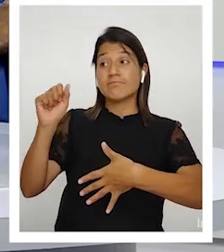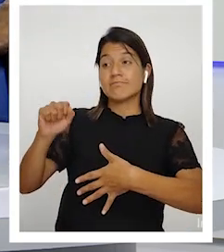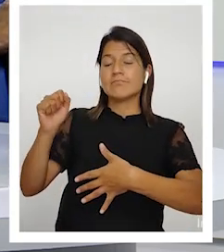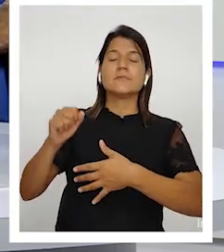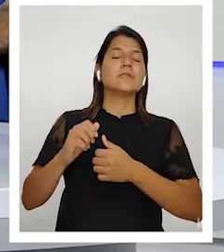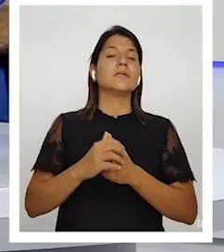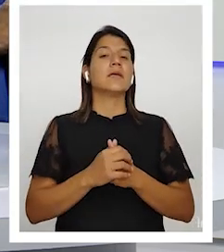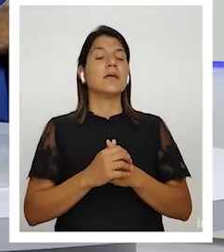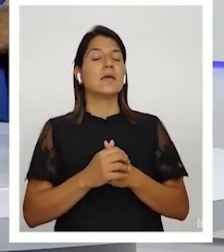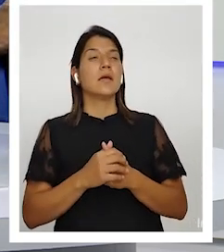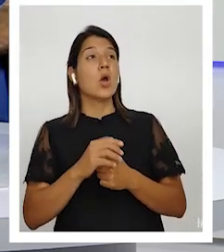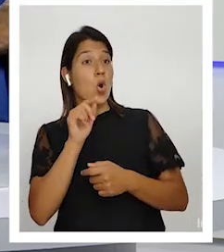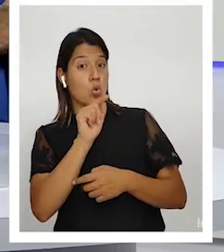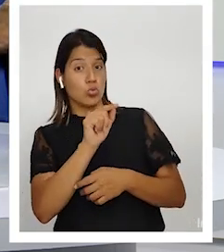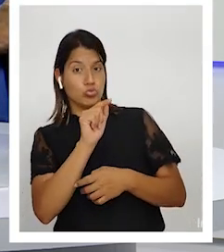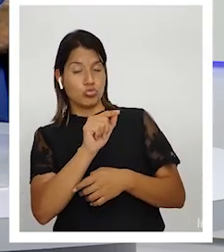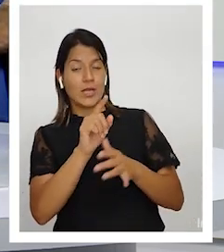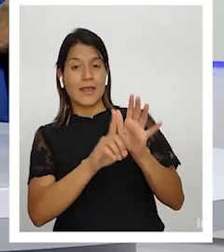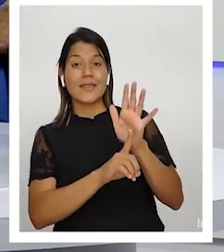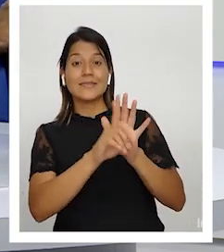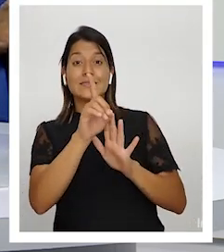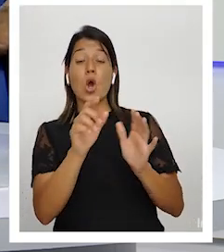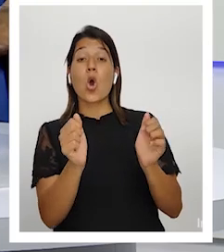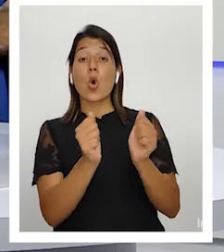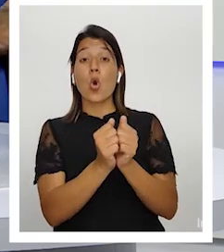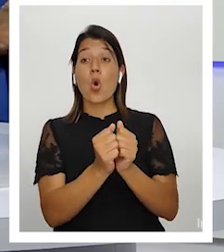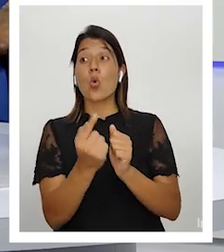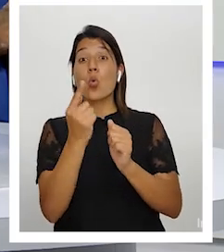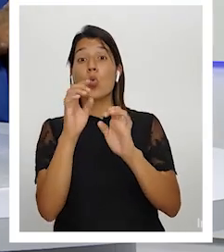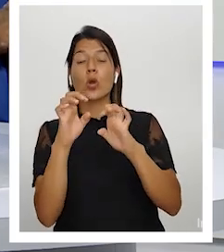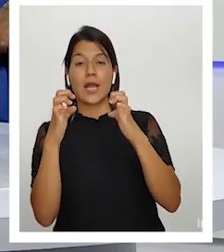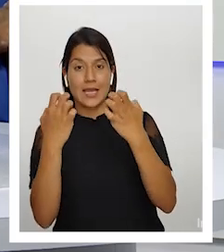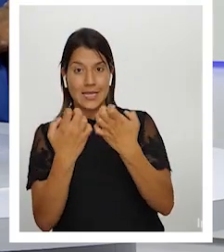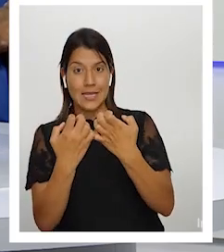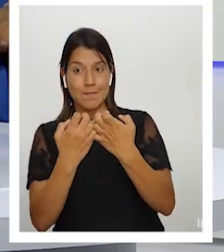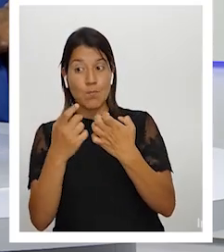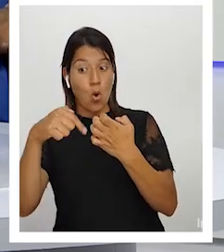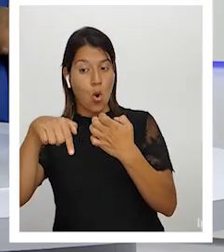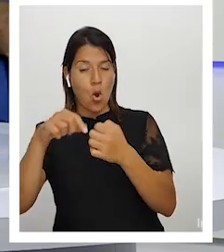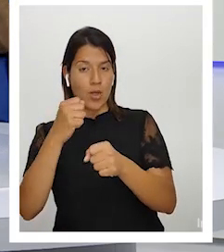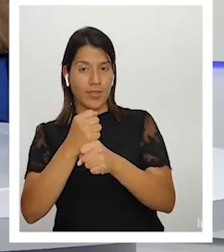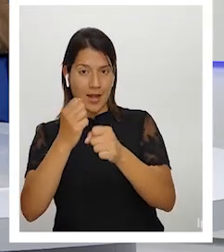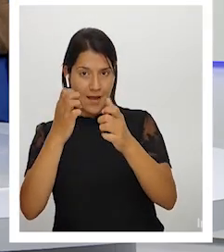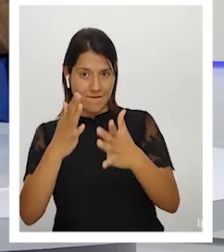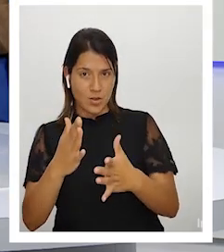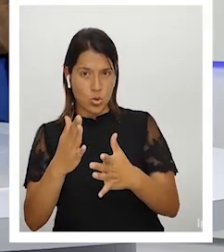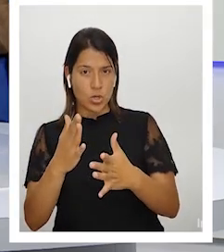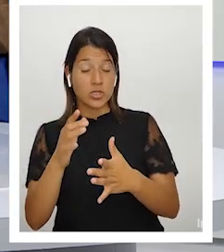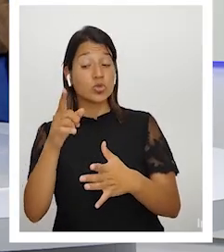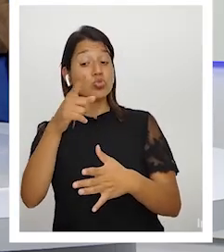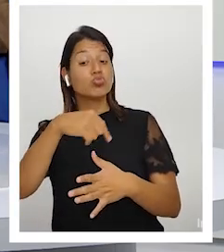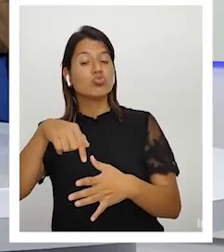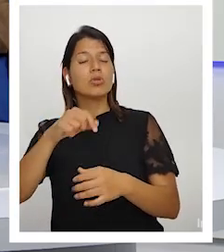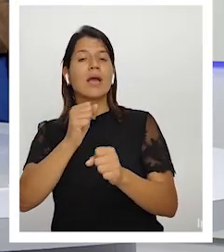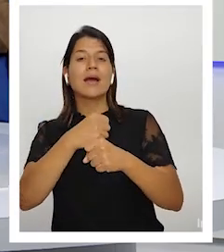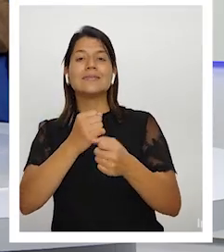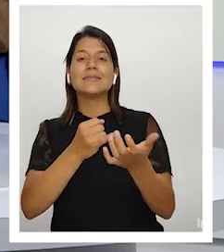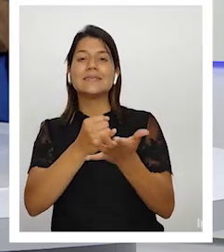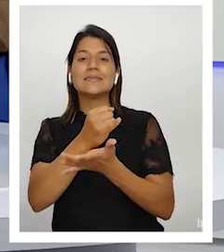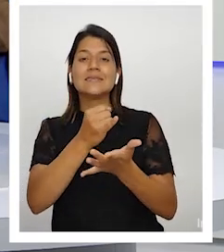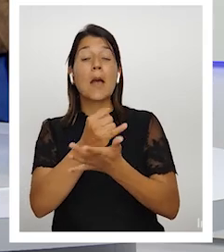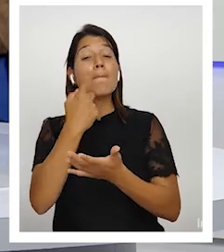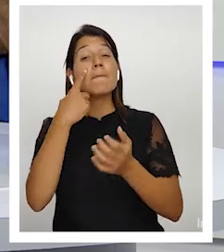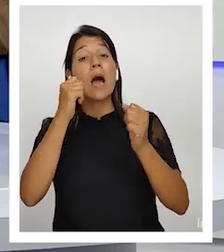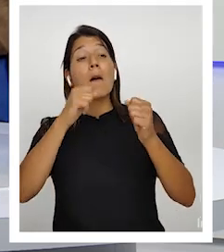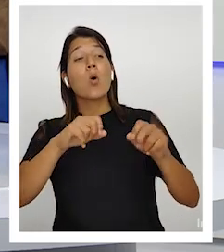usted desarrolla junto con un equipo de trabajo investigaciones para analizar